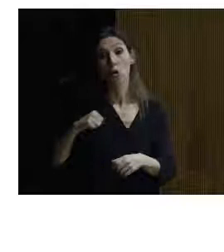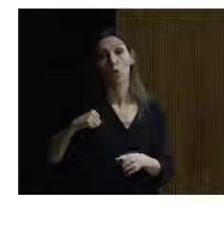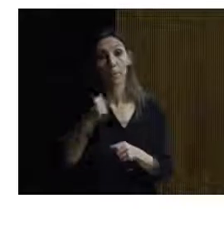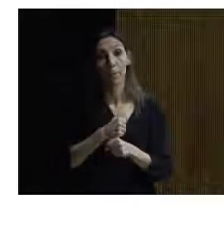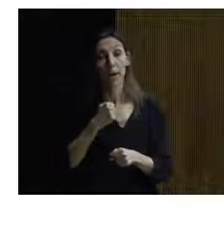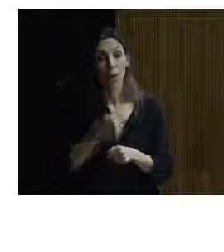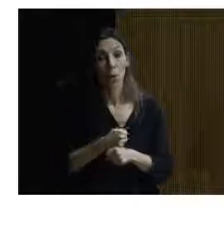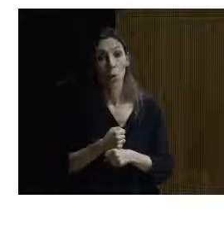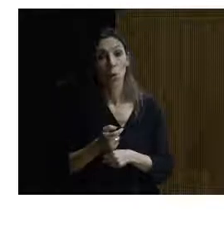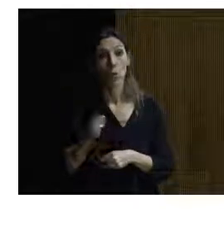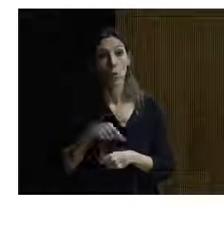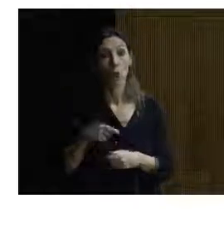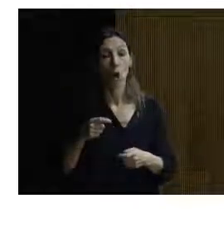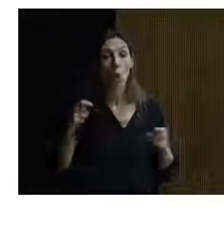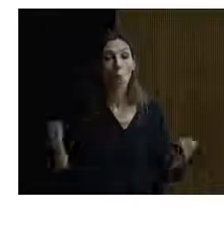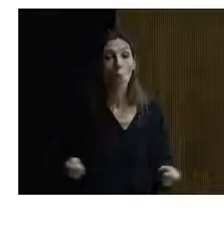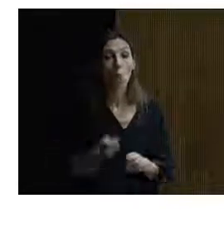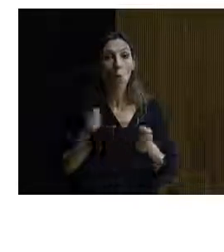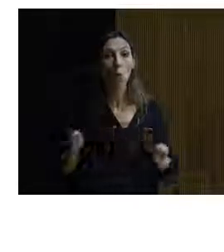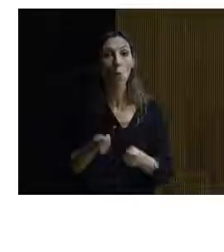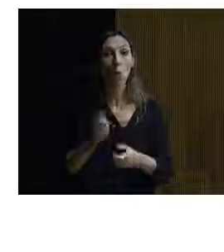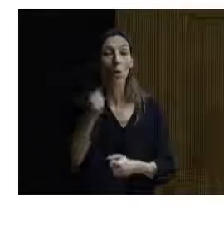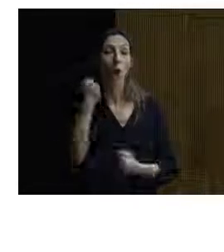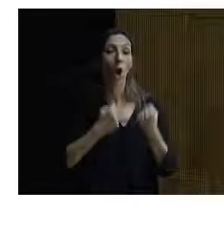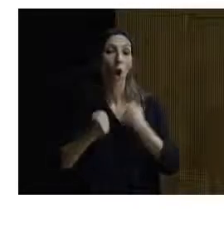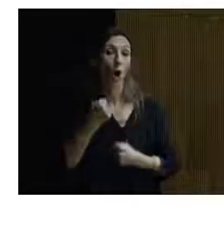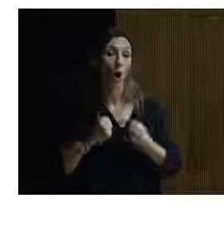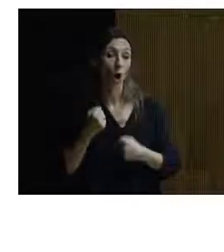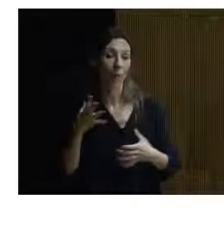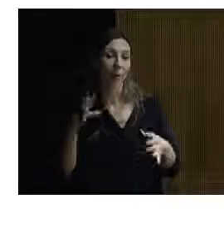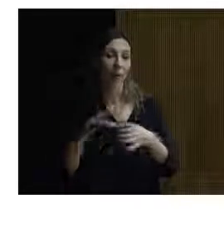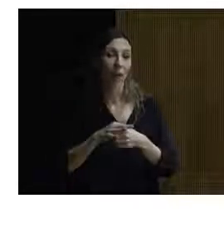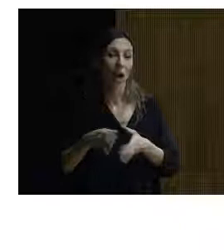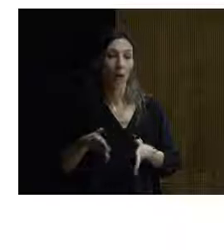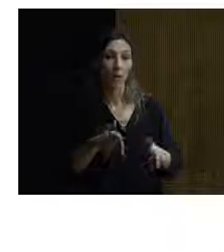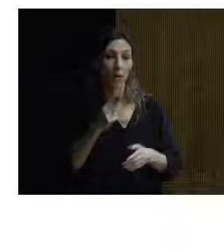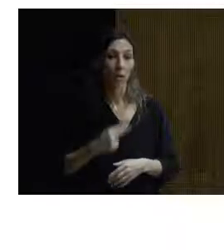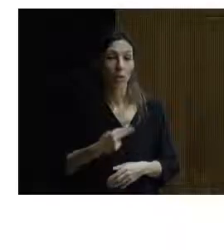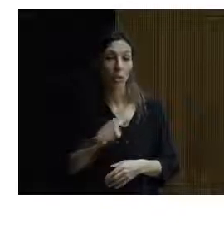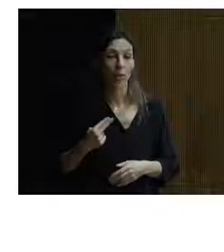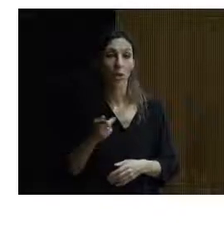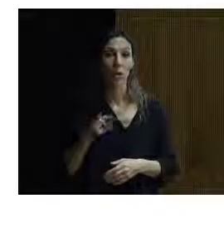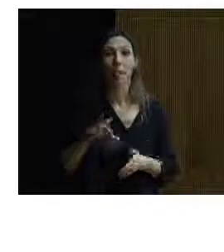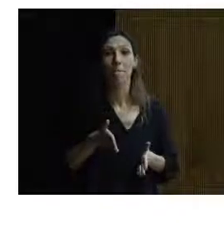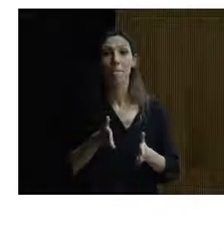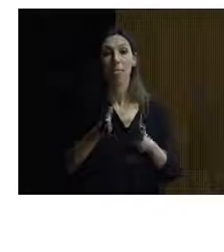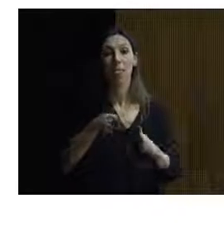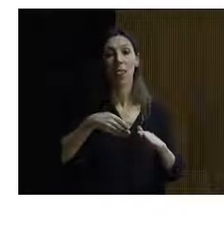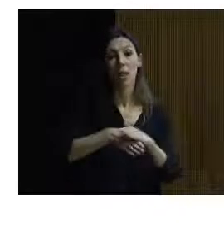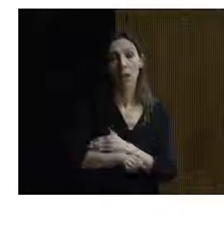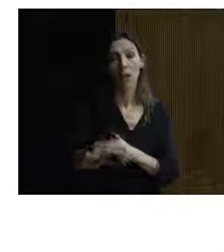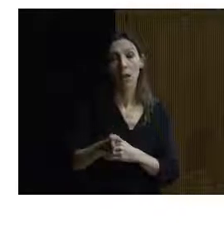y de promoción de la economía en torno al Camino de Santiago. Unas guías de accesibilidad, que es las que luego os voy a comentar y vamos a profundizar más en ella.